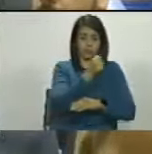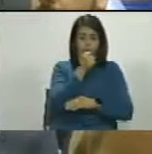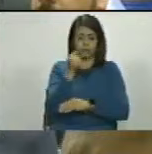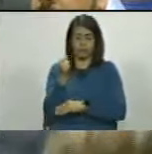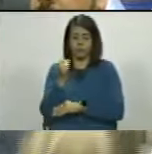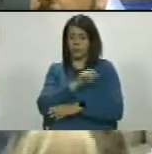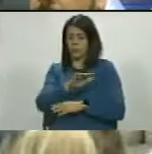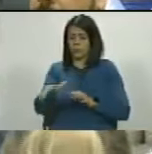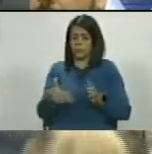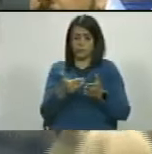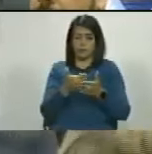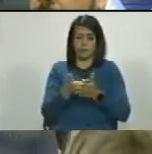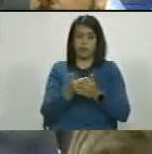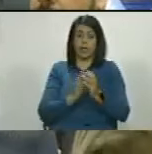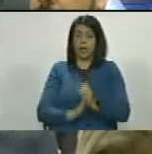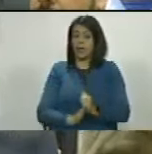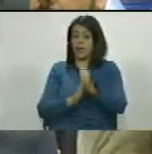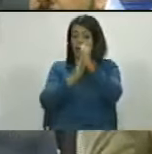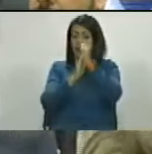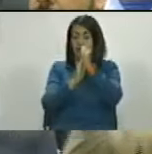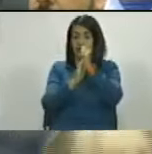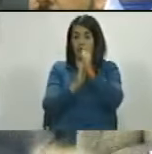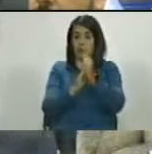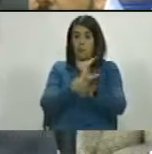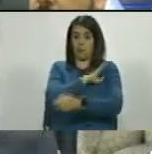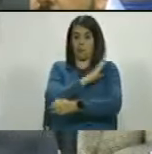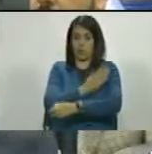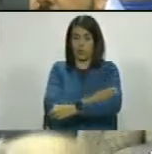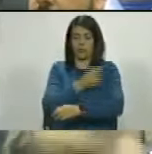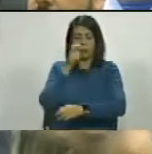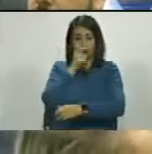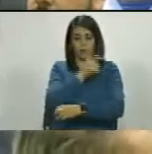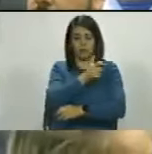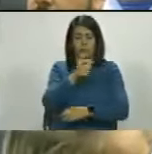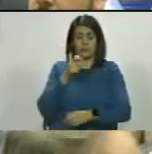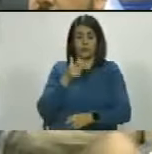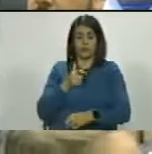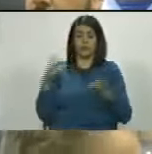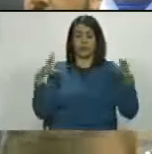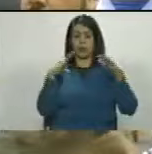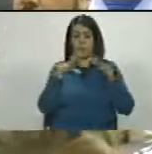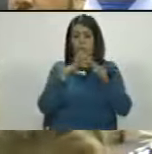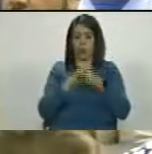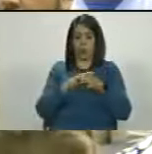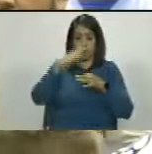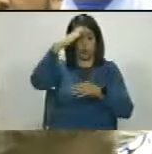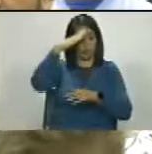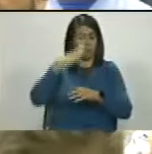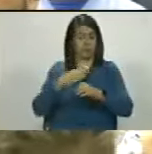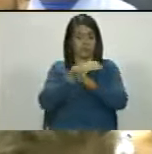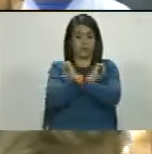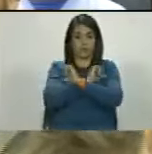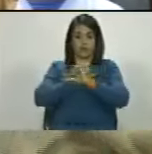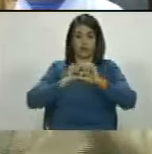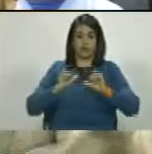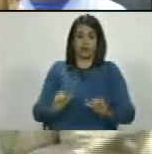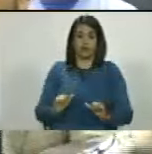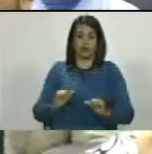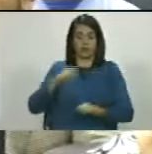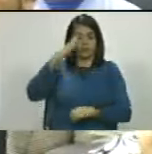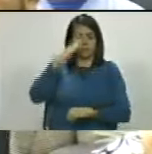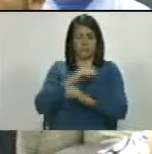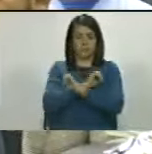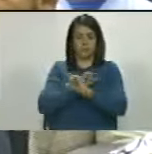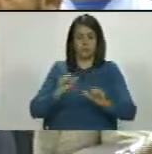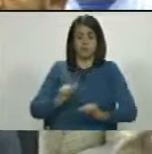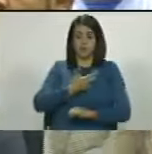capacidades, con su liderazgo, con el poder popular, con la unión cívico-militar al ejército